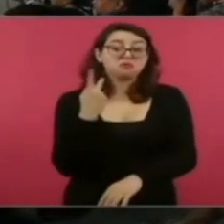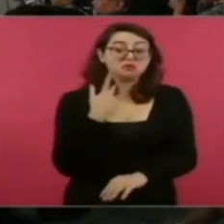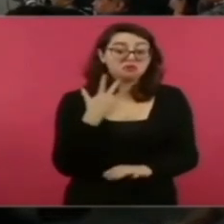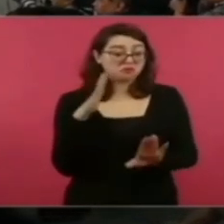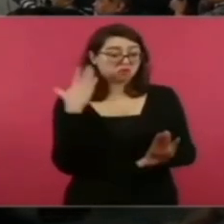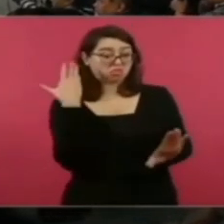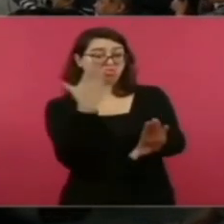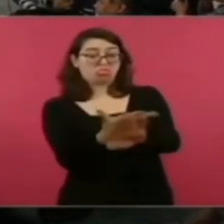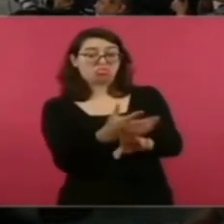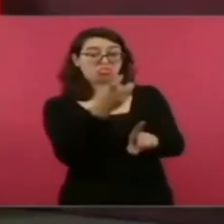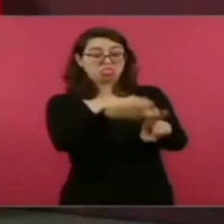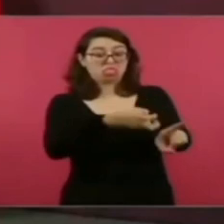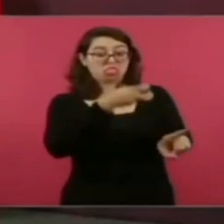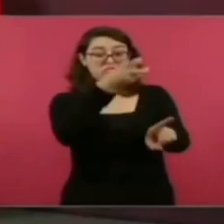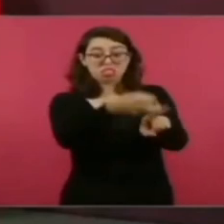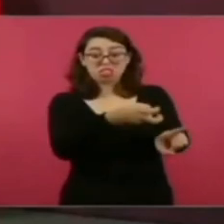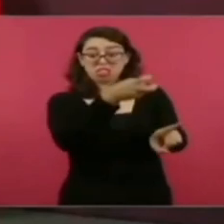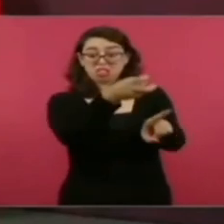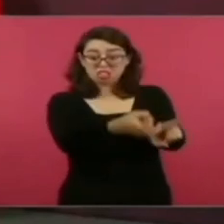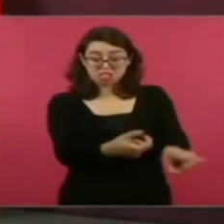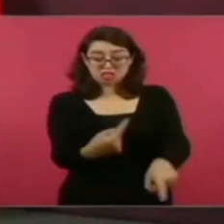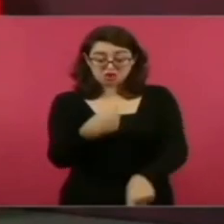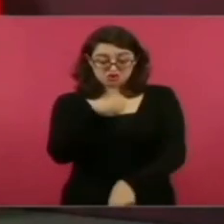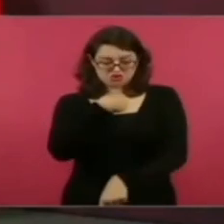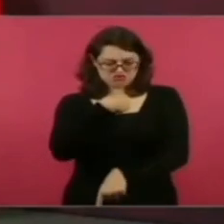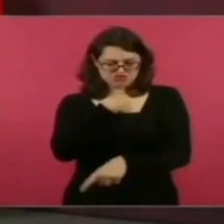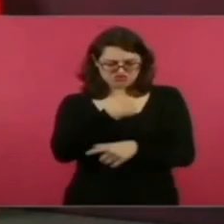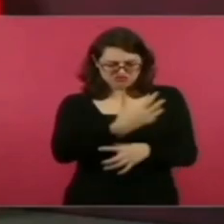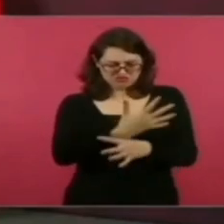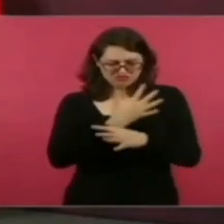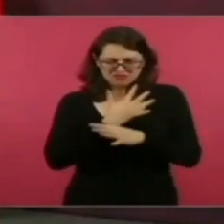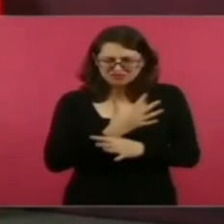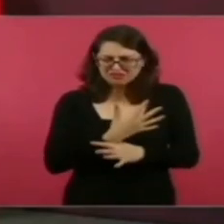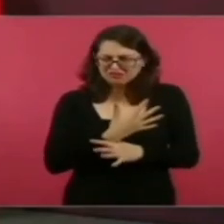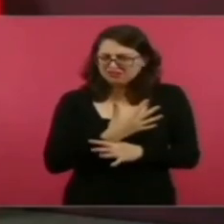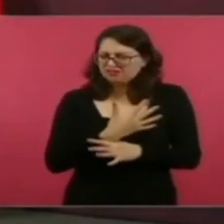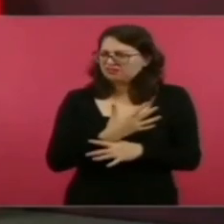responsable de violencia política de género.